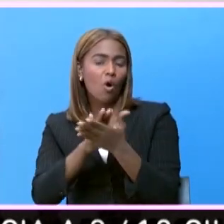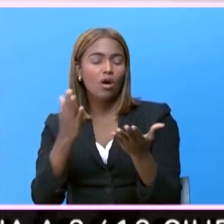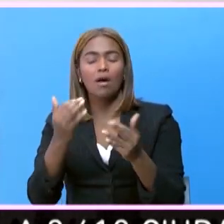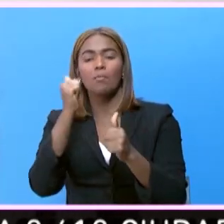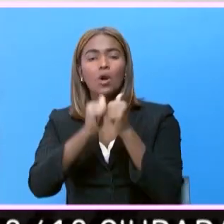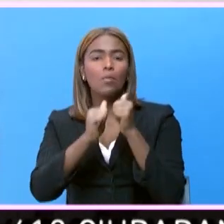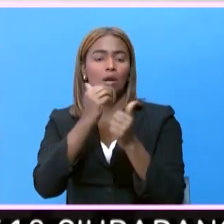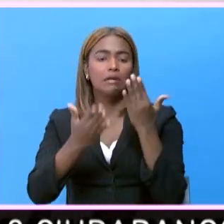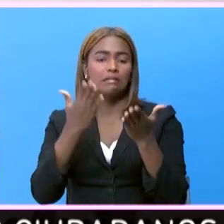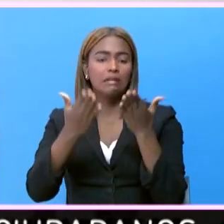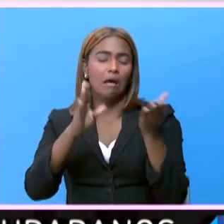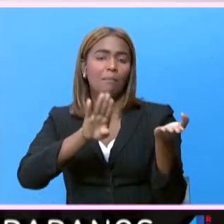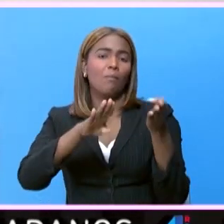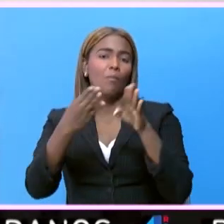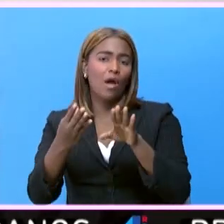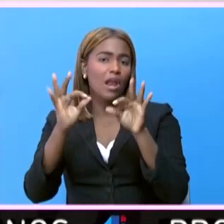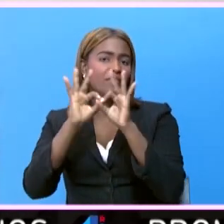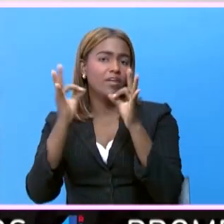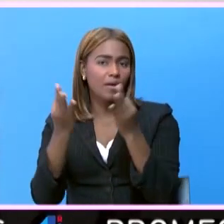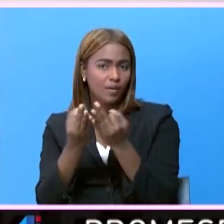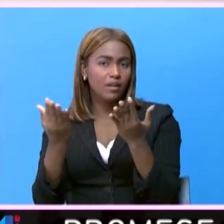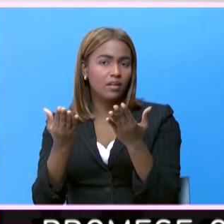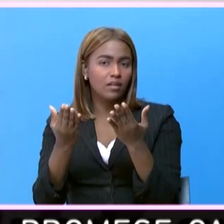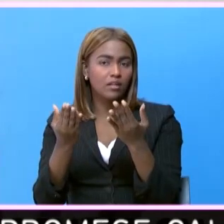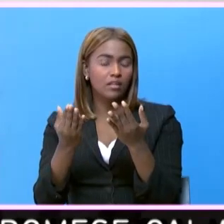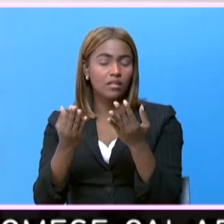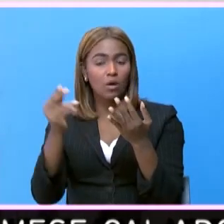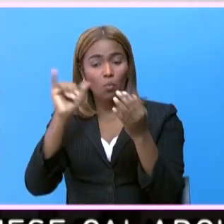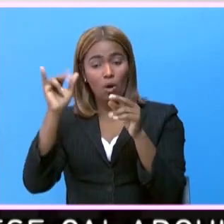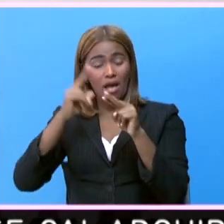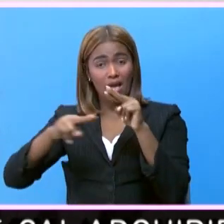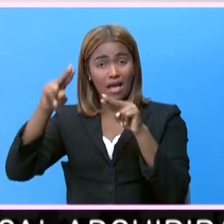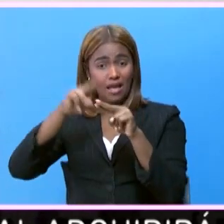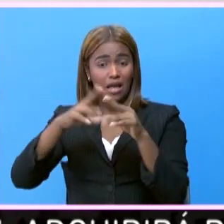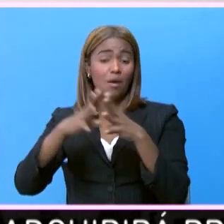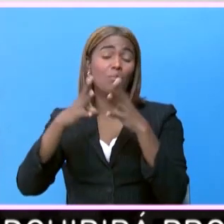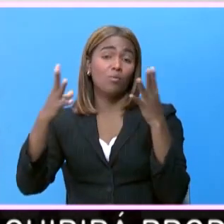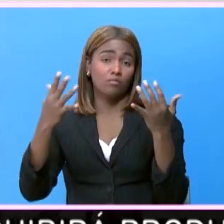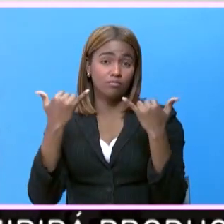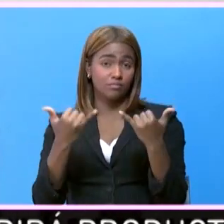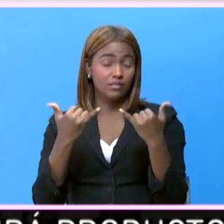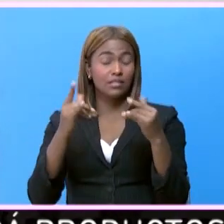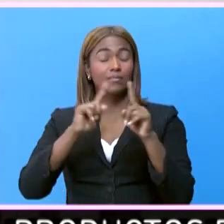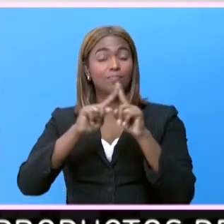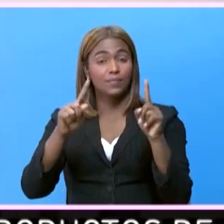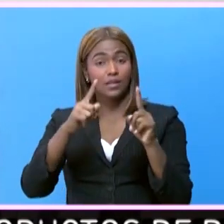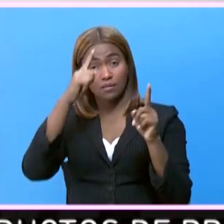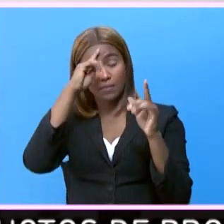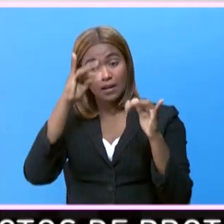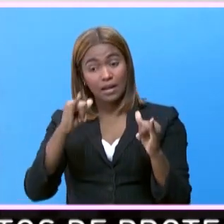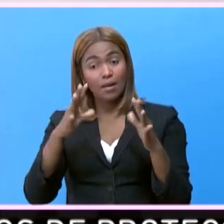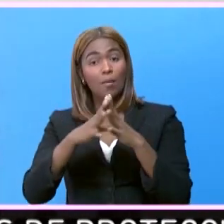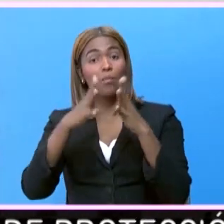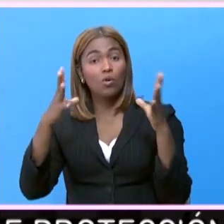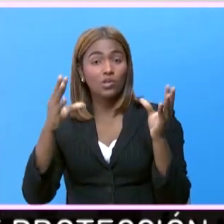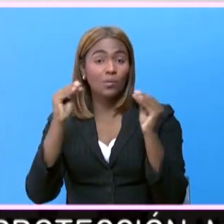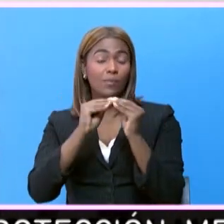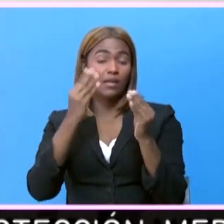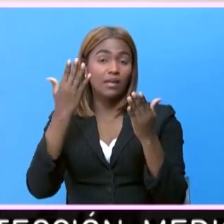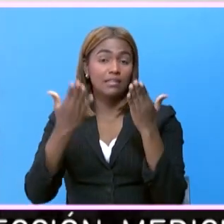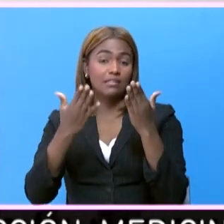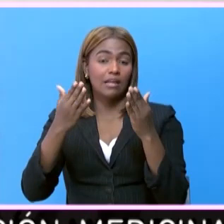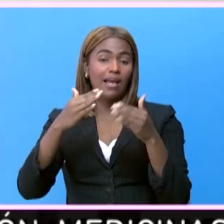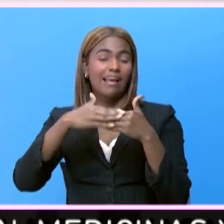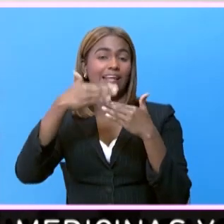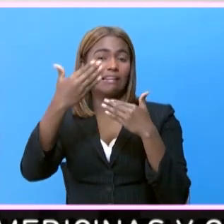alguna pérdida en la familia. El incremento es mucho ahora, pero esperamos mucho más después de la